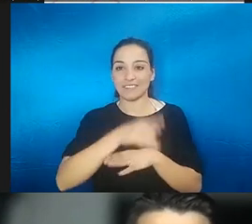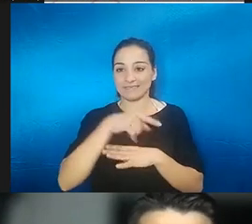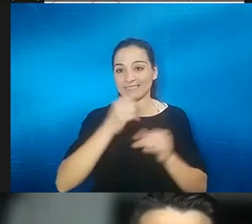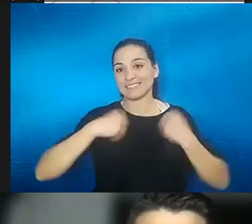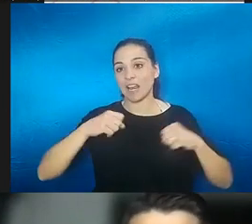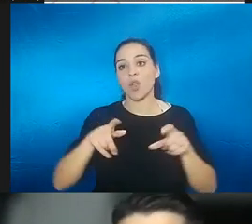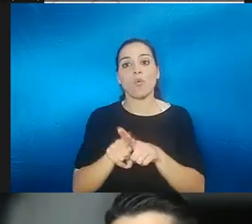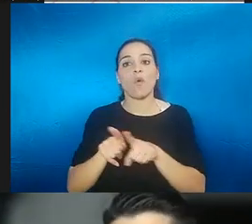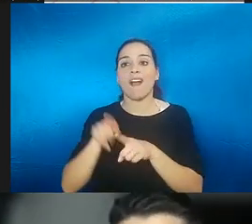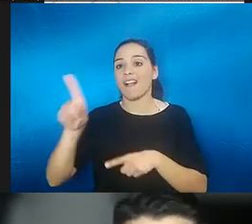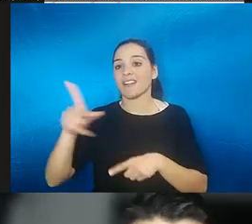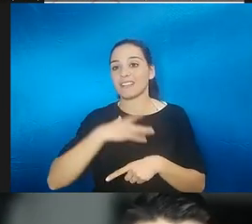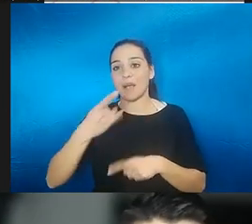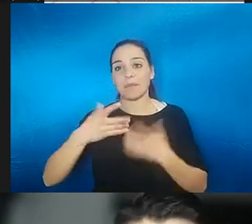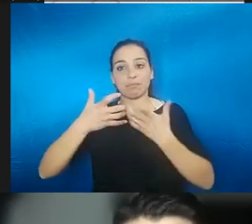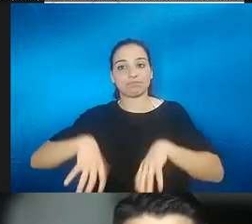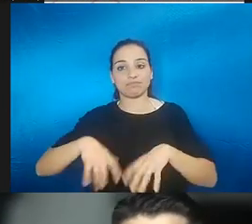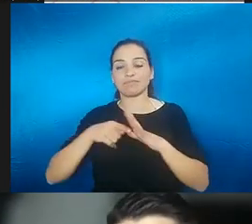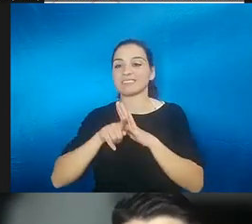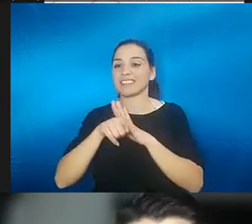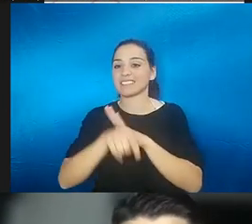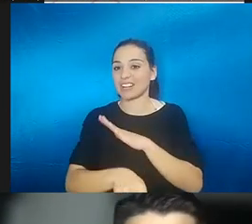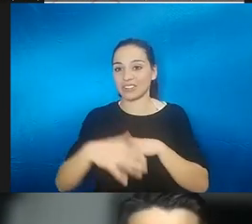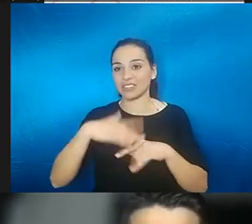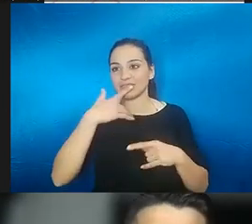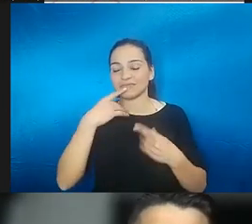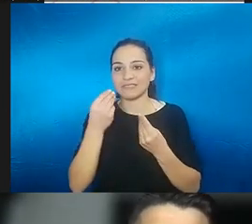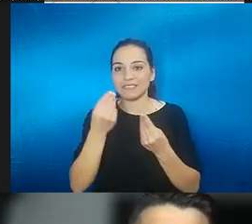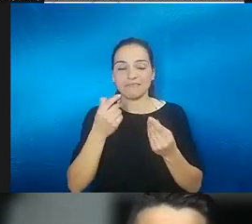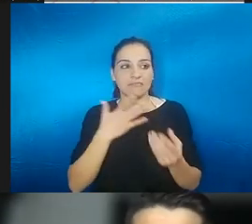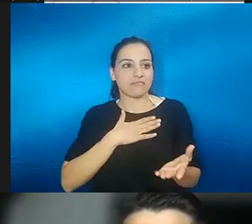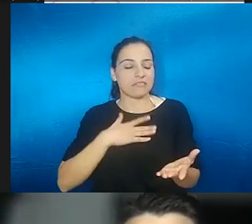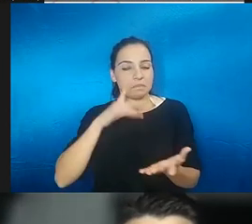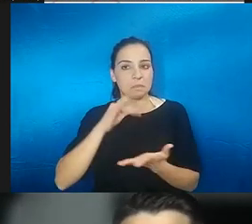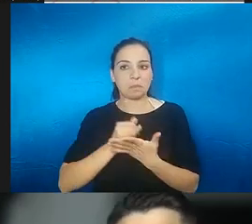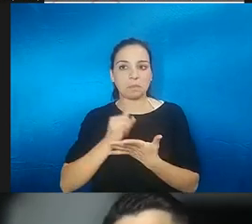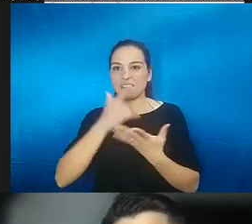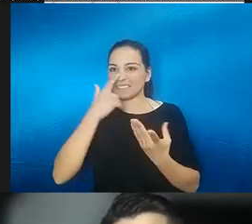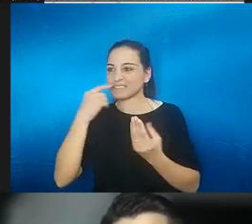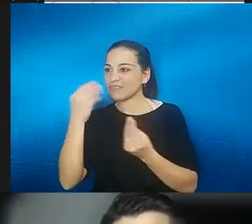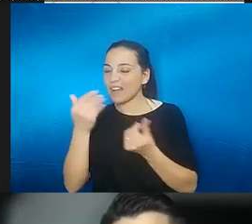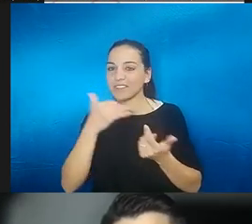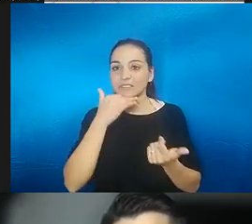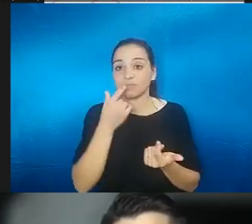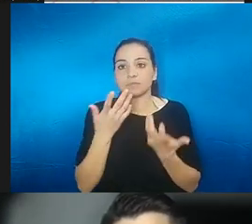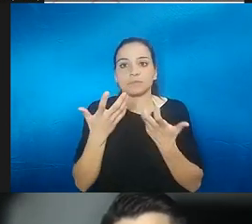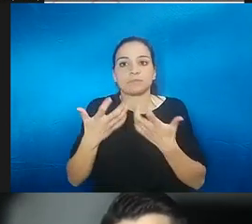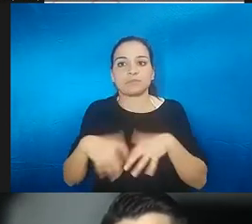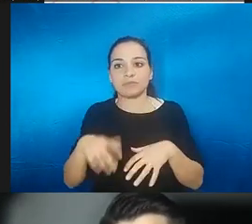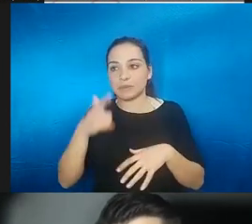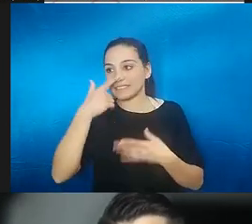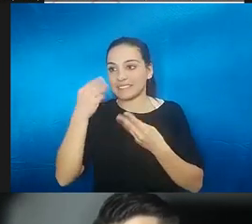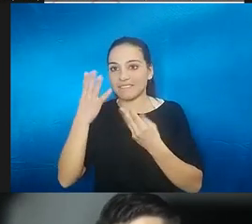desarrollarla a la hora de buscar pues eso el resquicio para detectar el